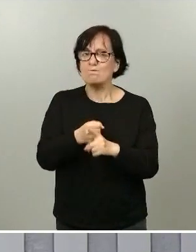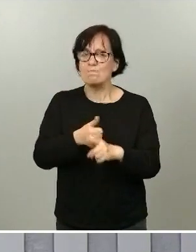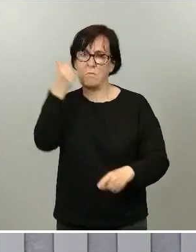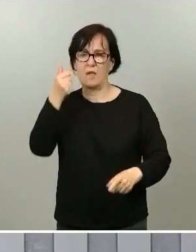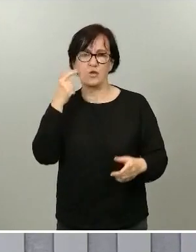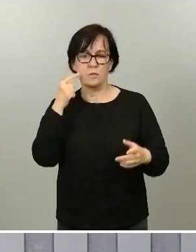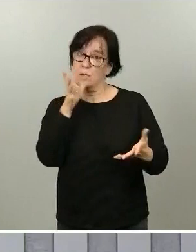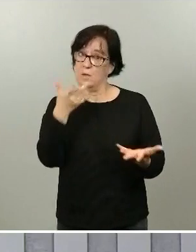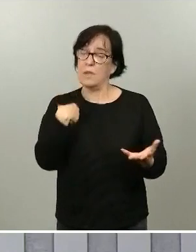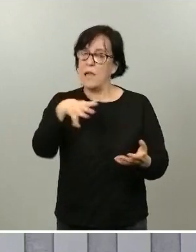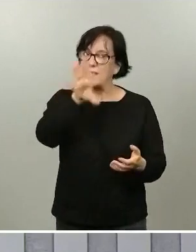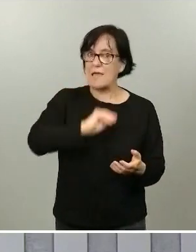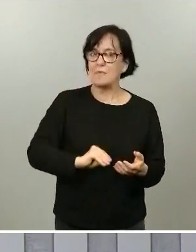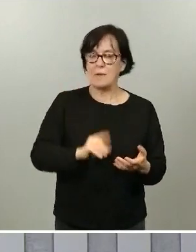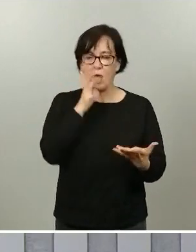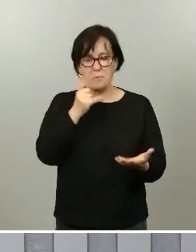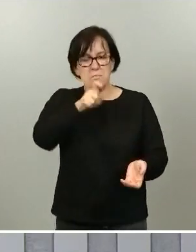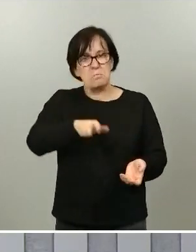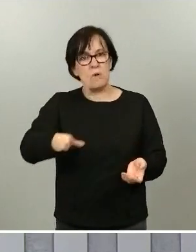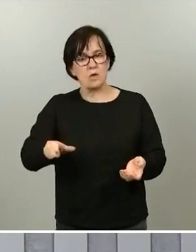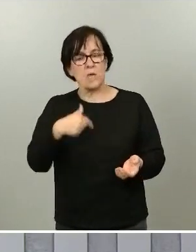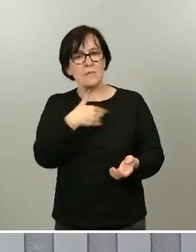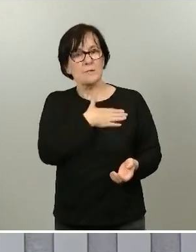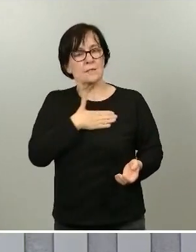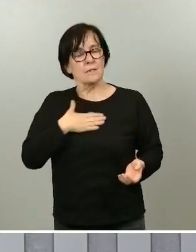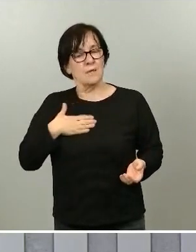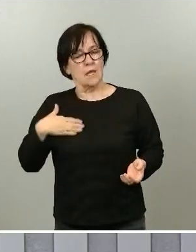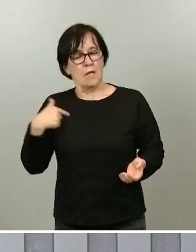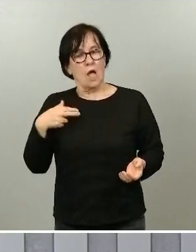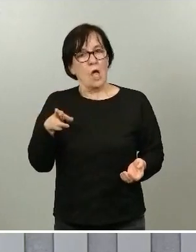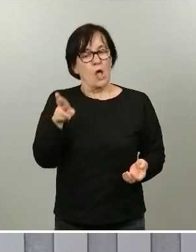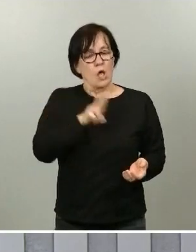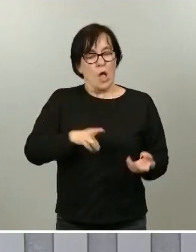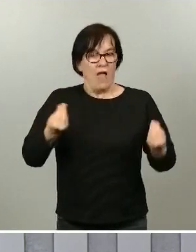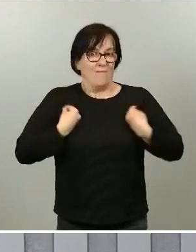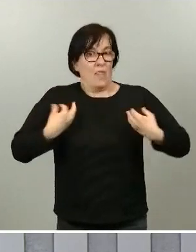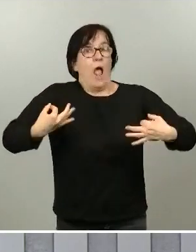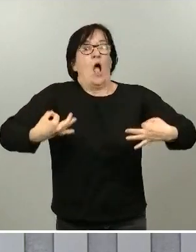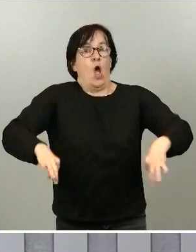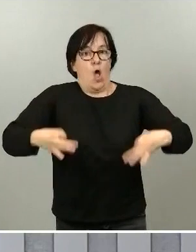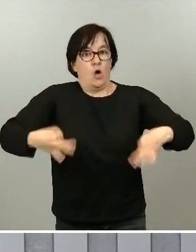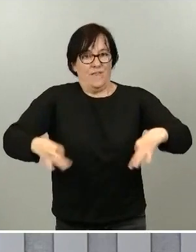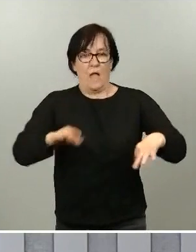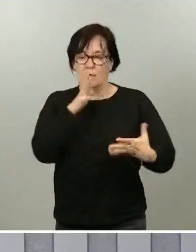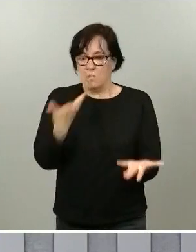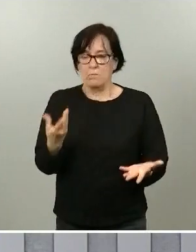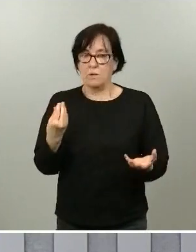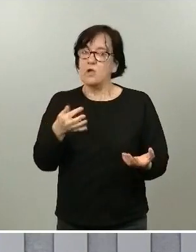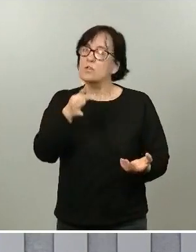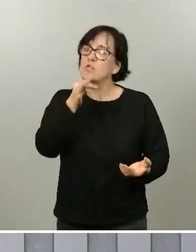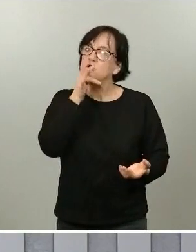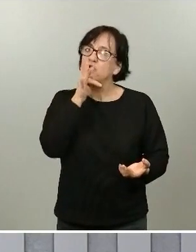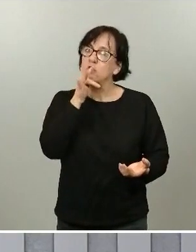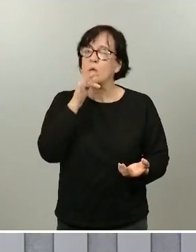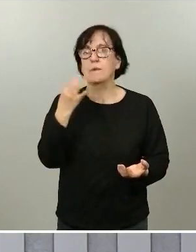Comprendemos que puede haber personas que aspiren a recuperar su vida ordinaria tal y como eran, pero todavía tenemos que esperar un